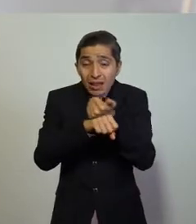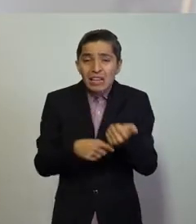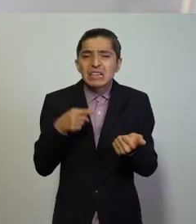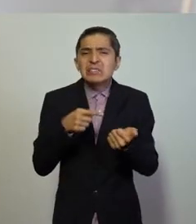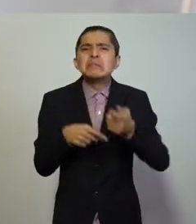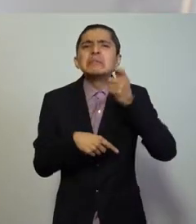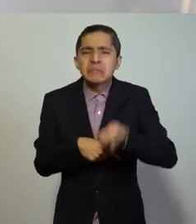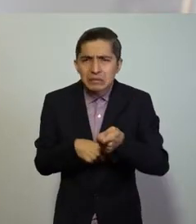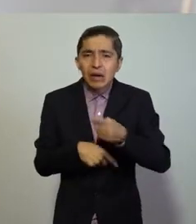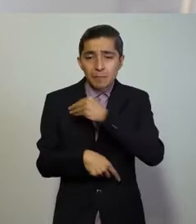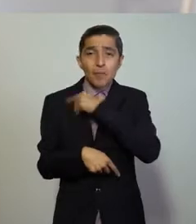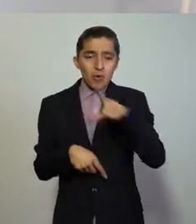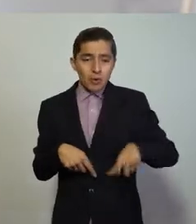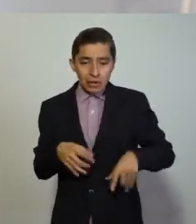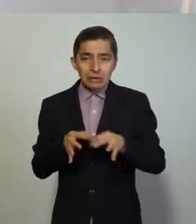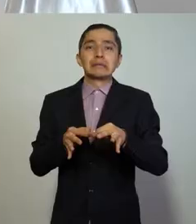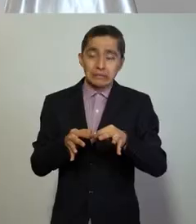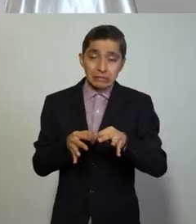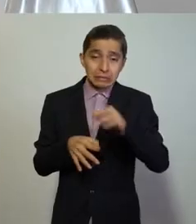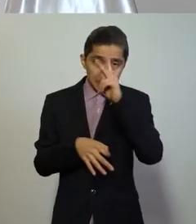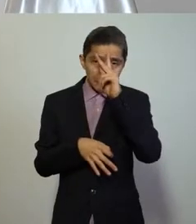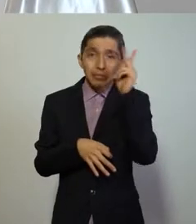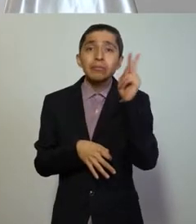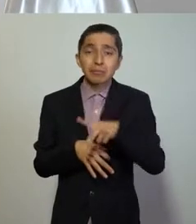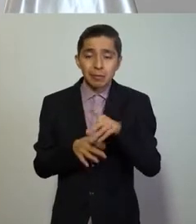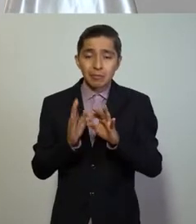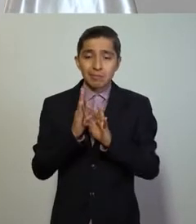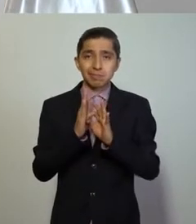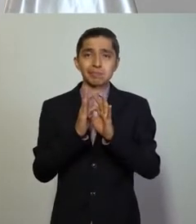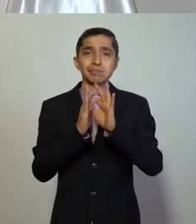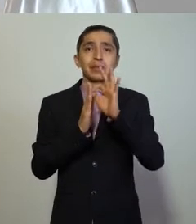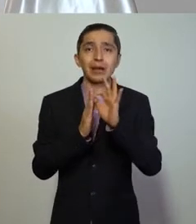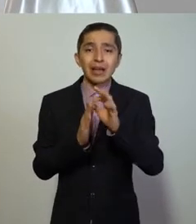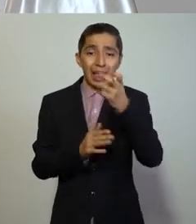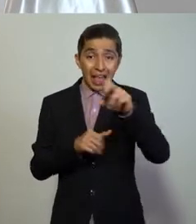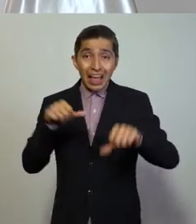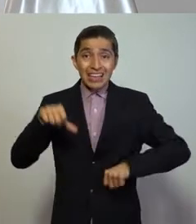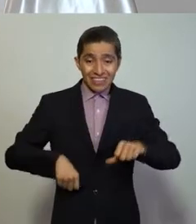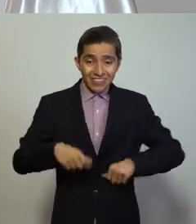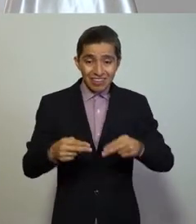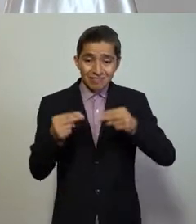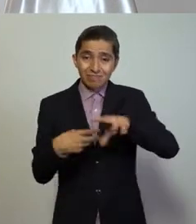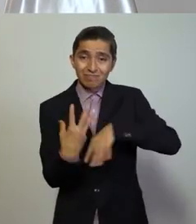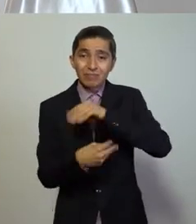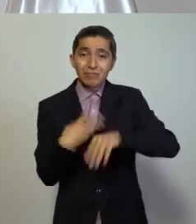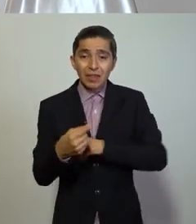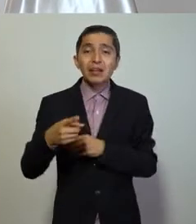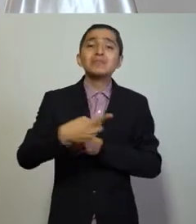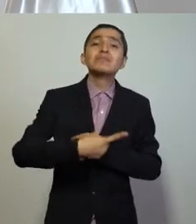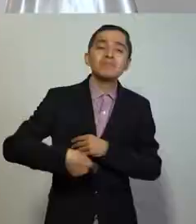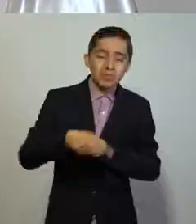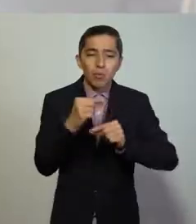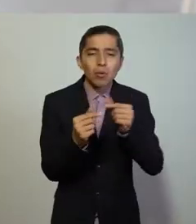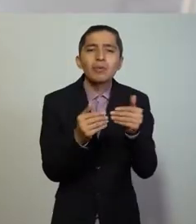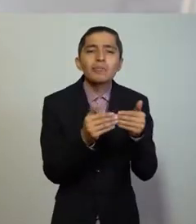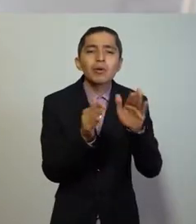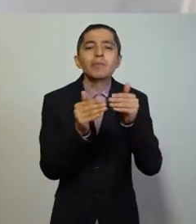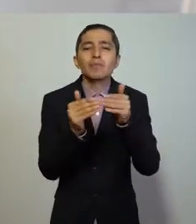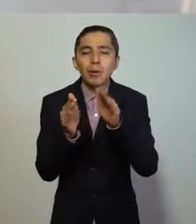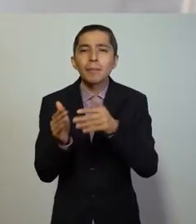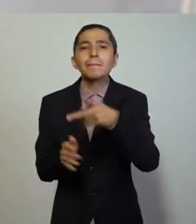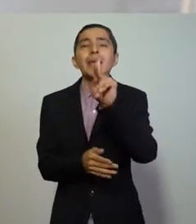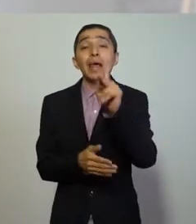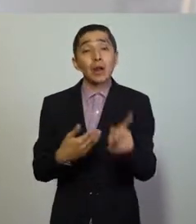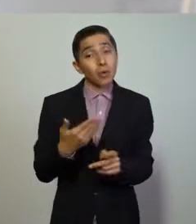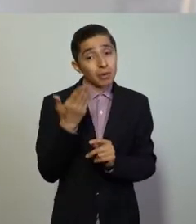que el municipio está en riesgo alto, por lo que las actividades comerciales continuarán con su apertura gradual, pero se